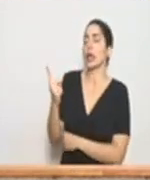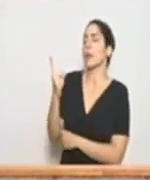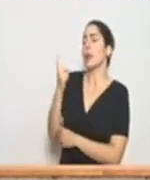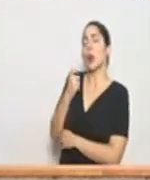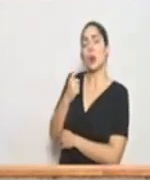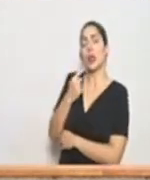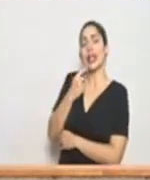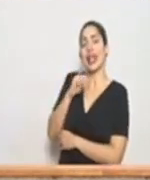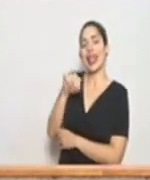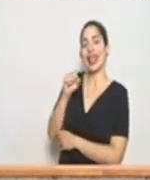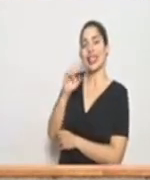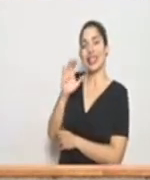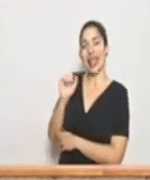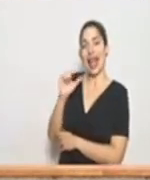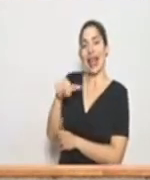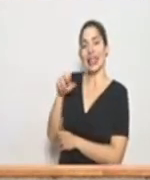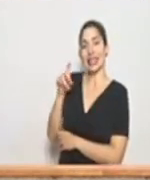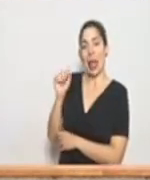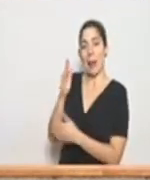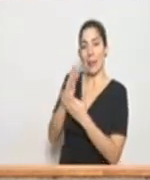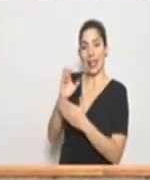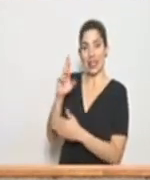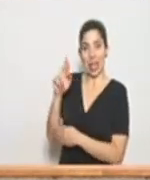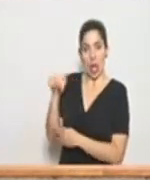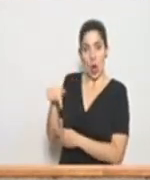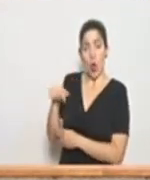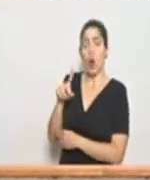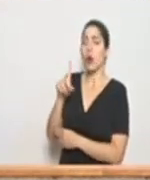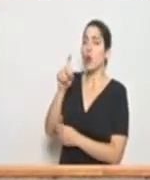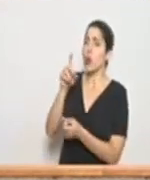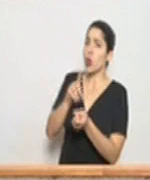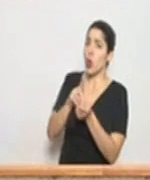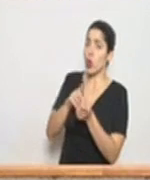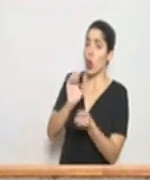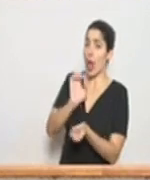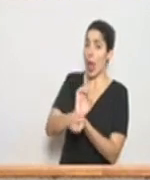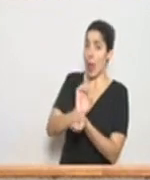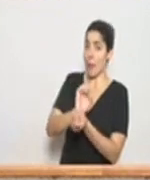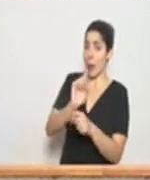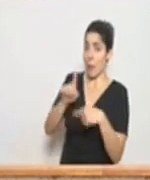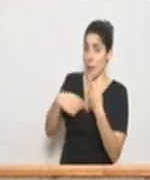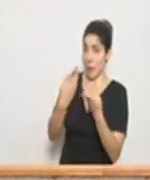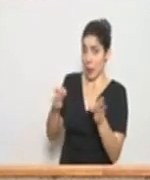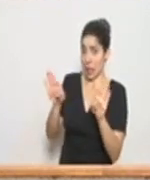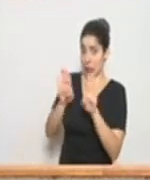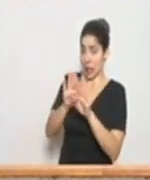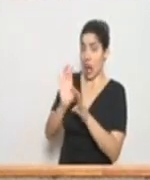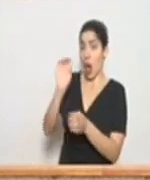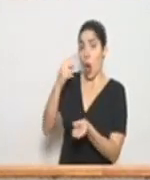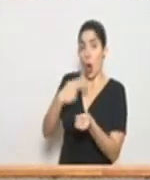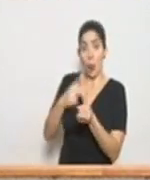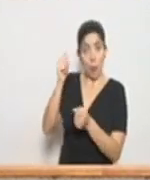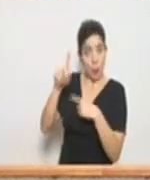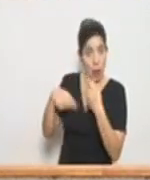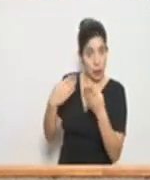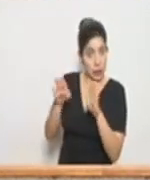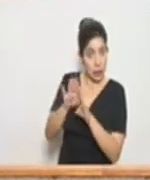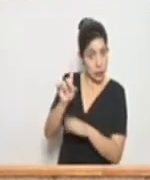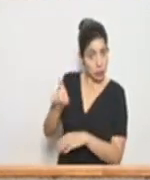Jessica Quezada Cerro, doctor Macaya ¿hay alguna medida de cierre de Bais del Este o el Hospital de Alajuela?